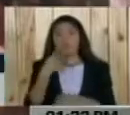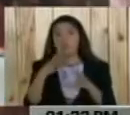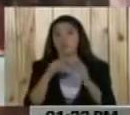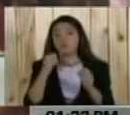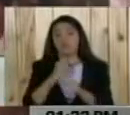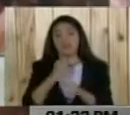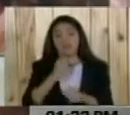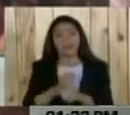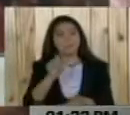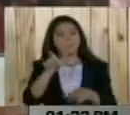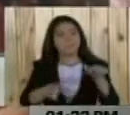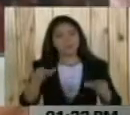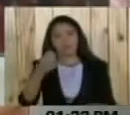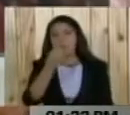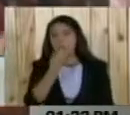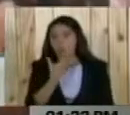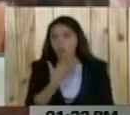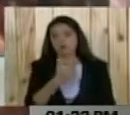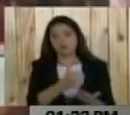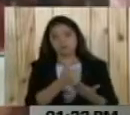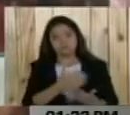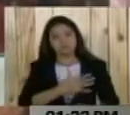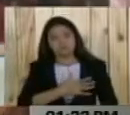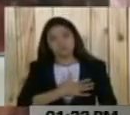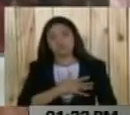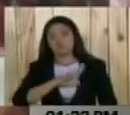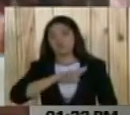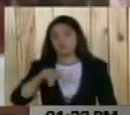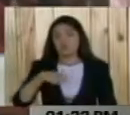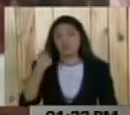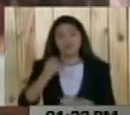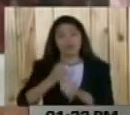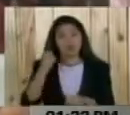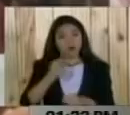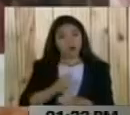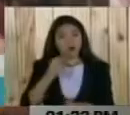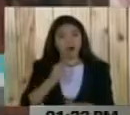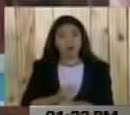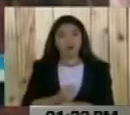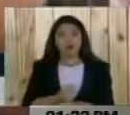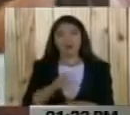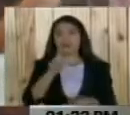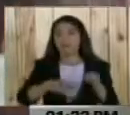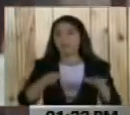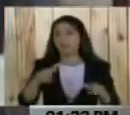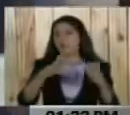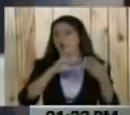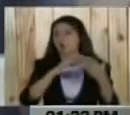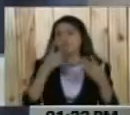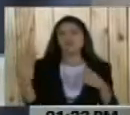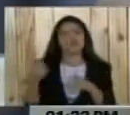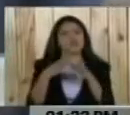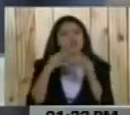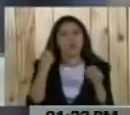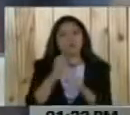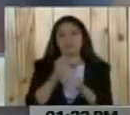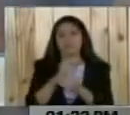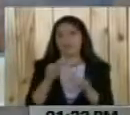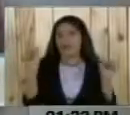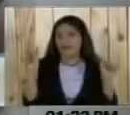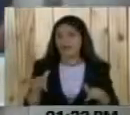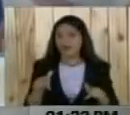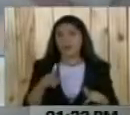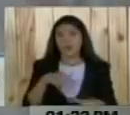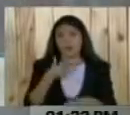una gente muy buena, muy colaboradora, hemos trabajado, todos los que trabajan en la construcción, todos los entes que trabajan aquí, que hicimos